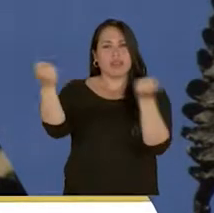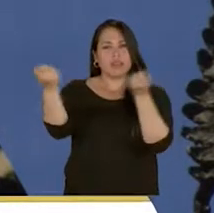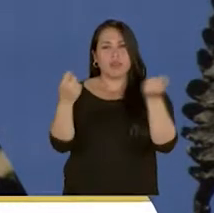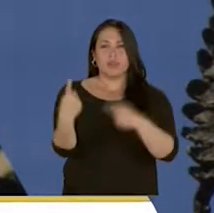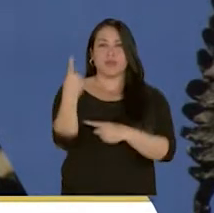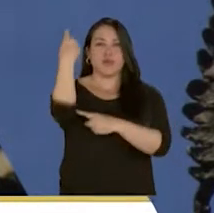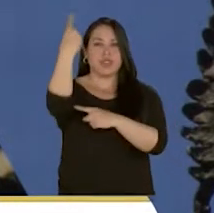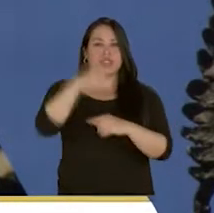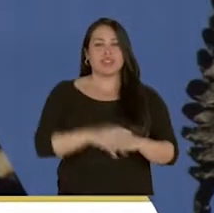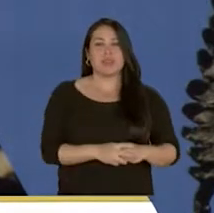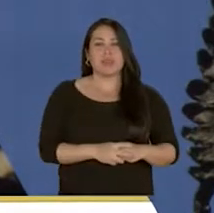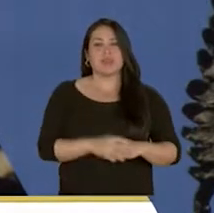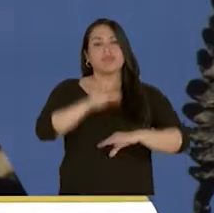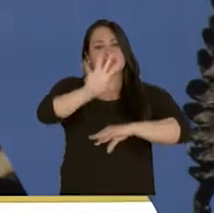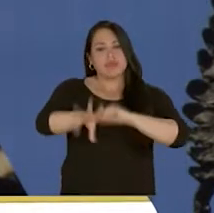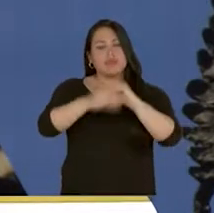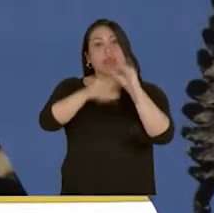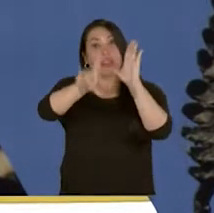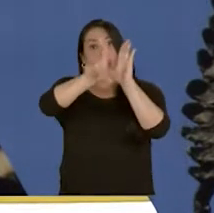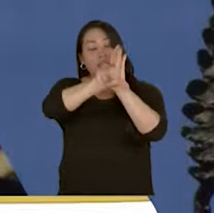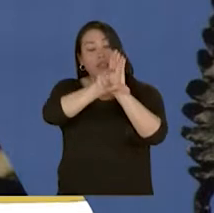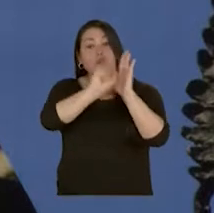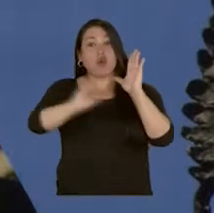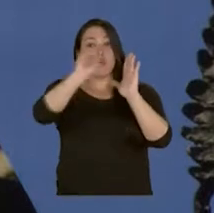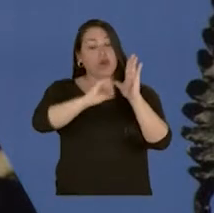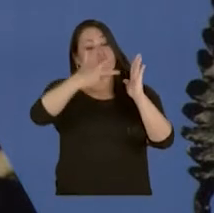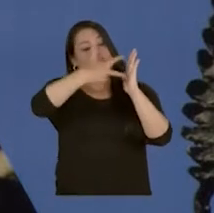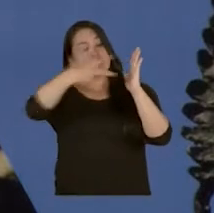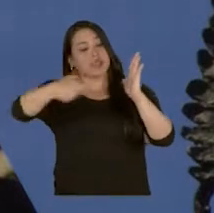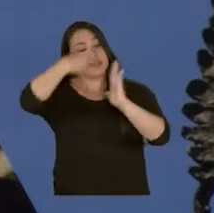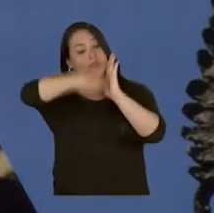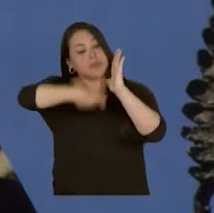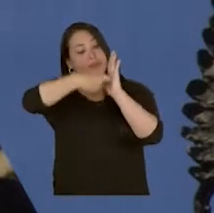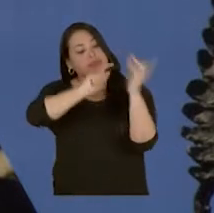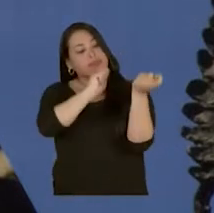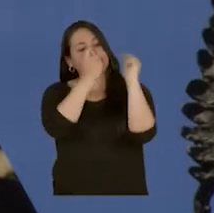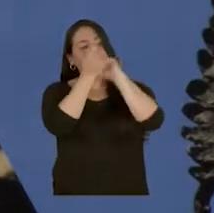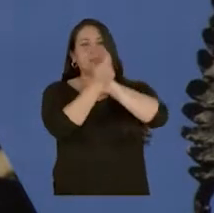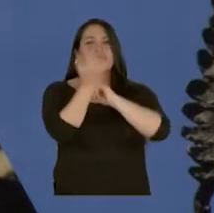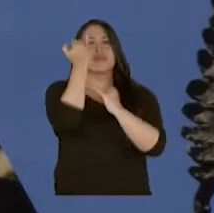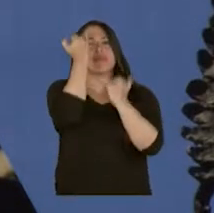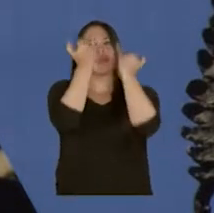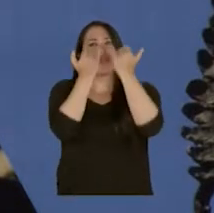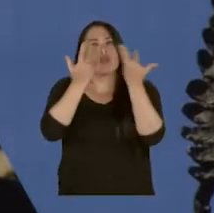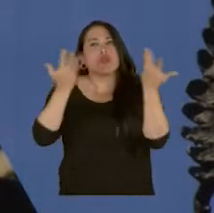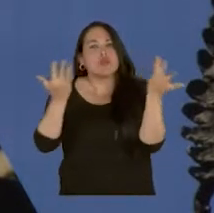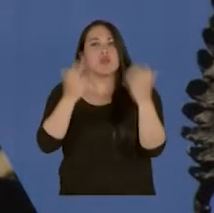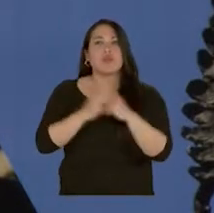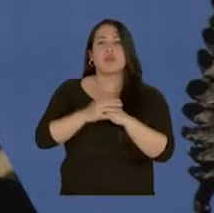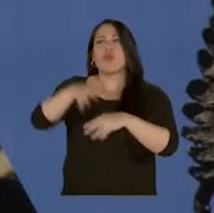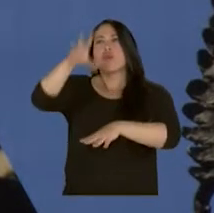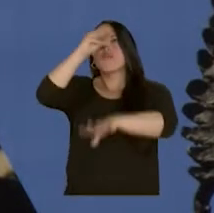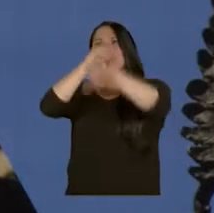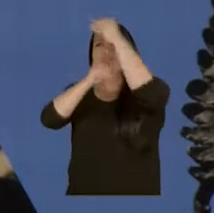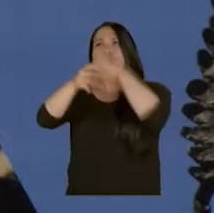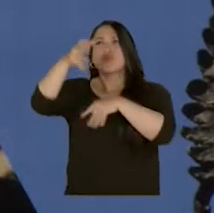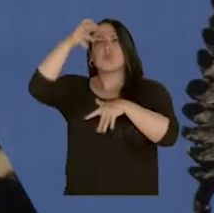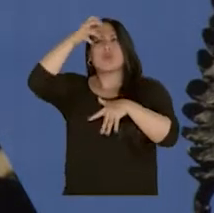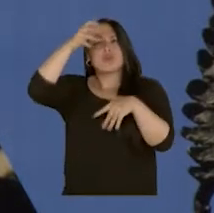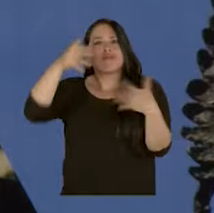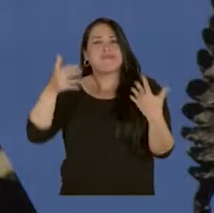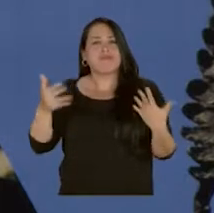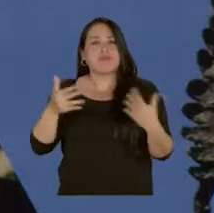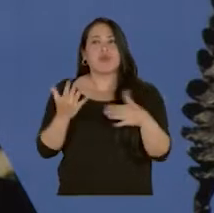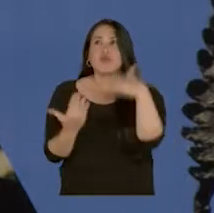político y las leyes o reformas a la Constitución, se ha ideado una forma de adquirir conocimiento